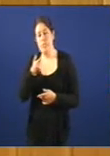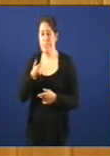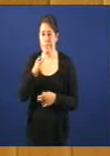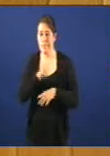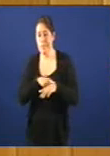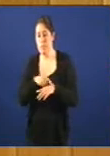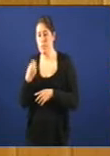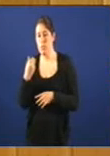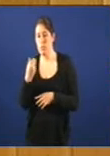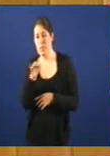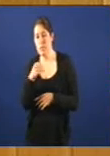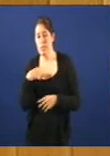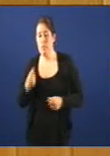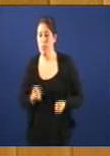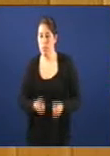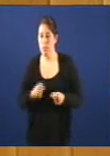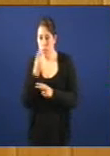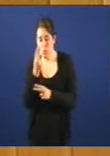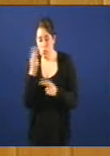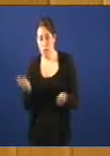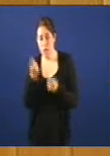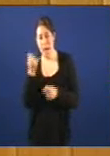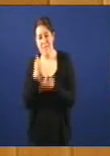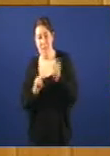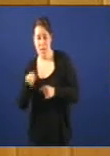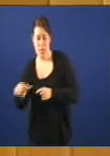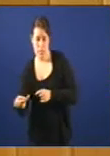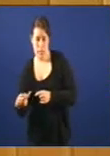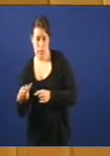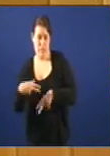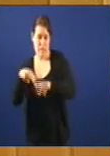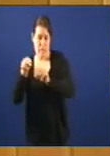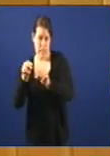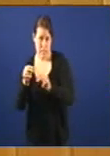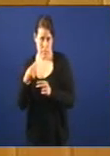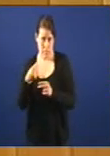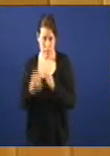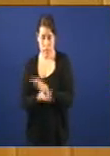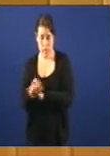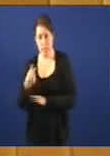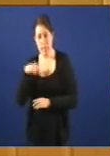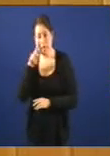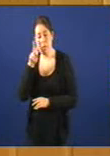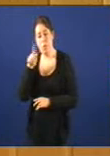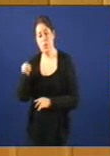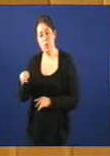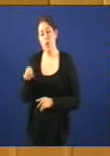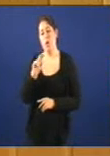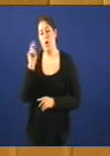alguén poide invertir en publicidade nun producto que logo deixa de fabricar pero en fin xa veixo que vostede ten outros